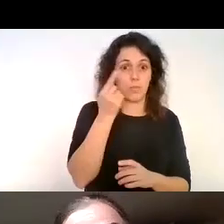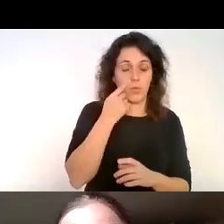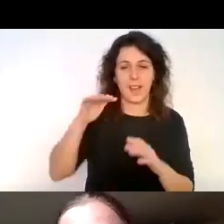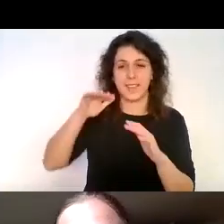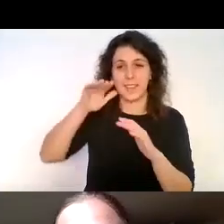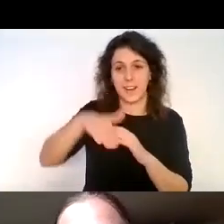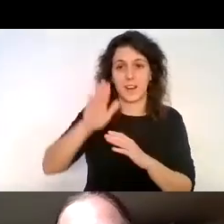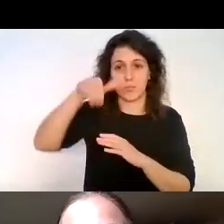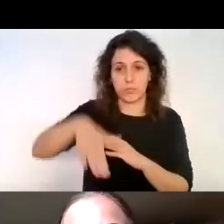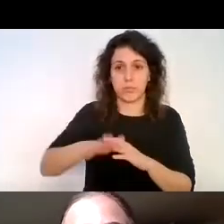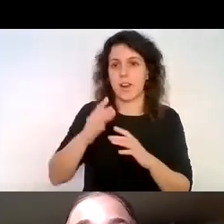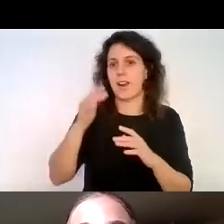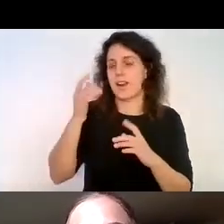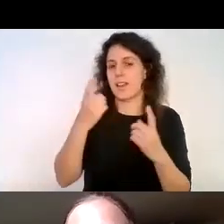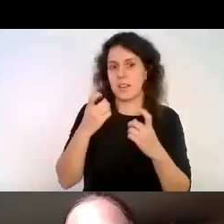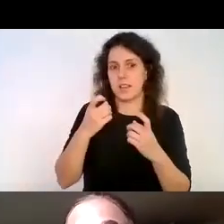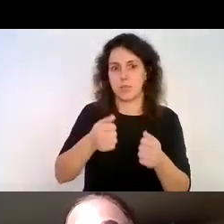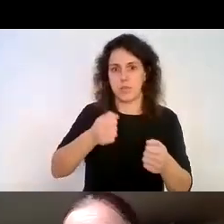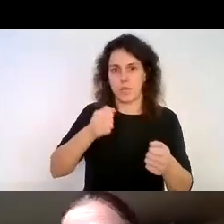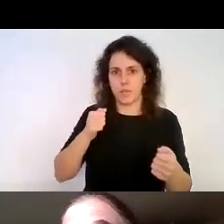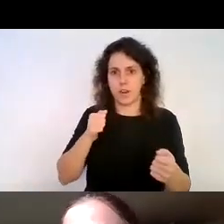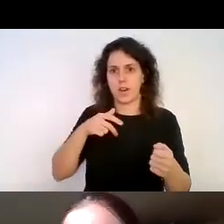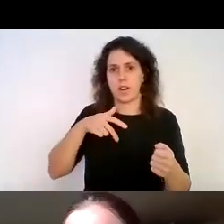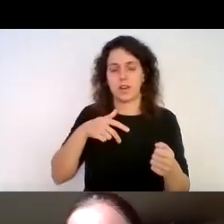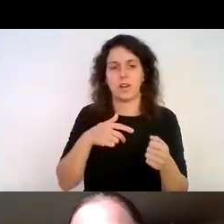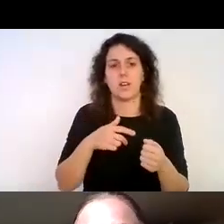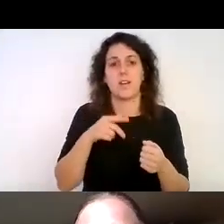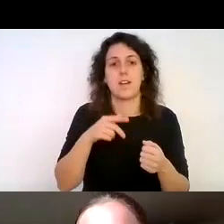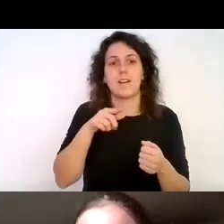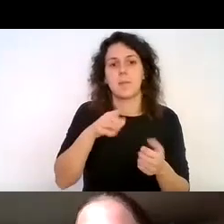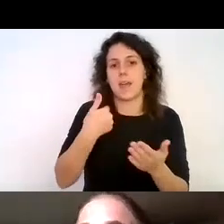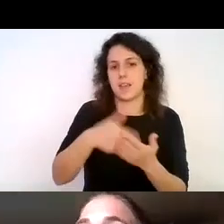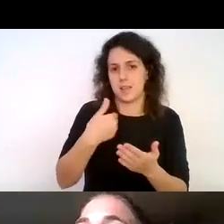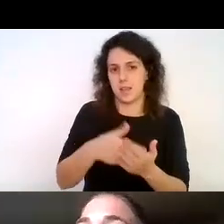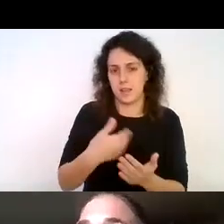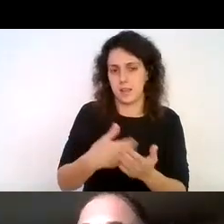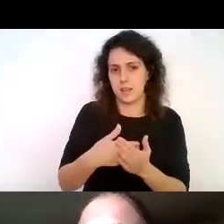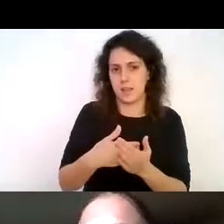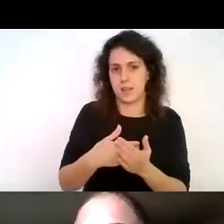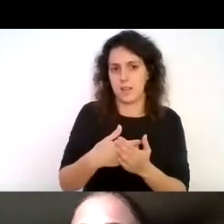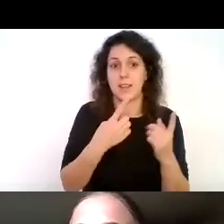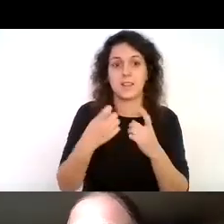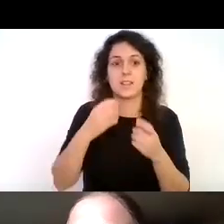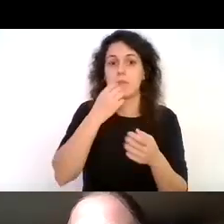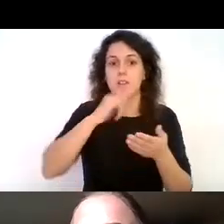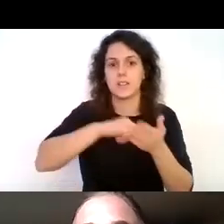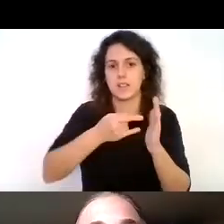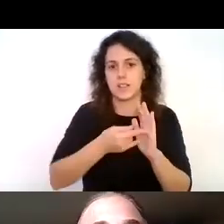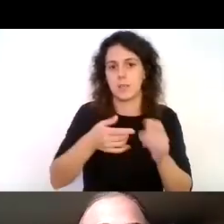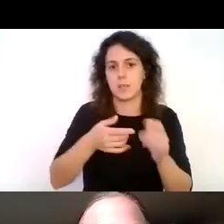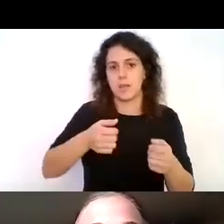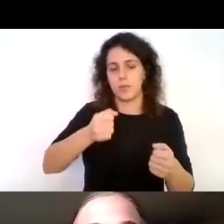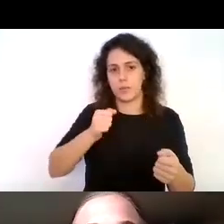había que frenar y era exigente entonces por lo menos con un buen sistema de freno a disco